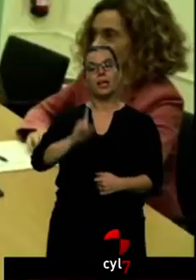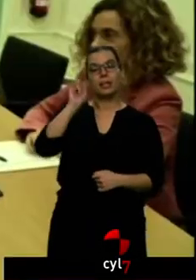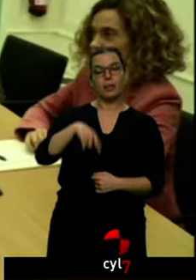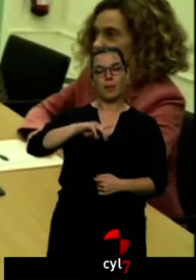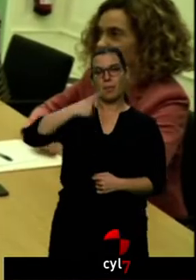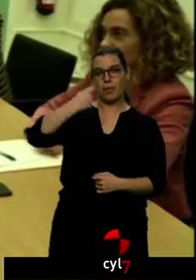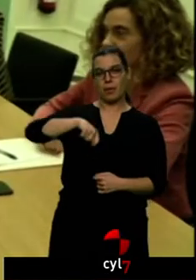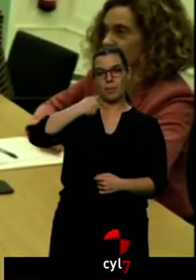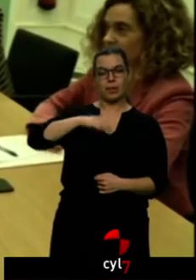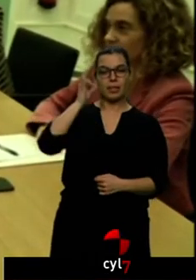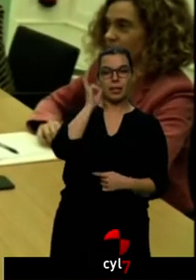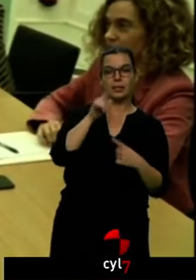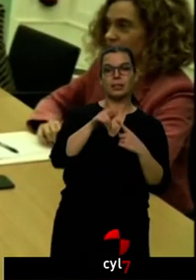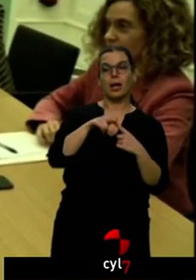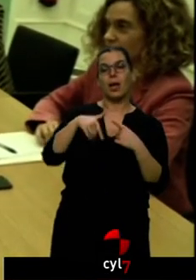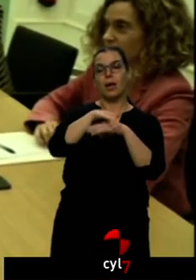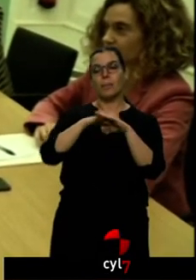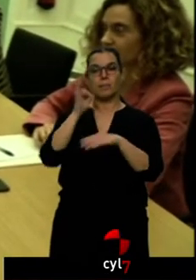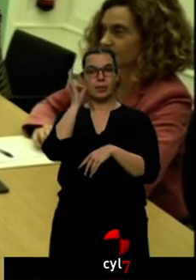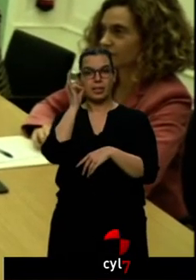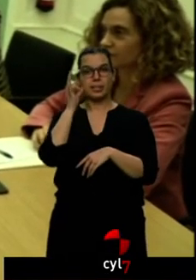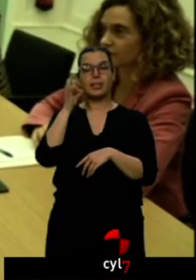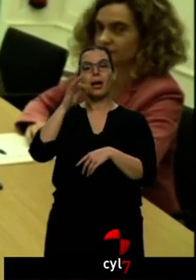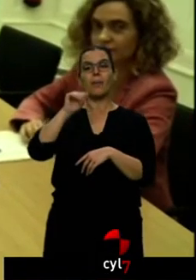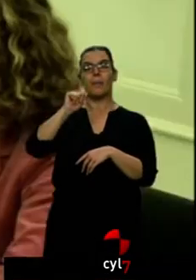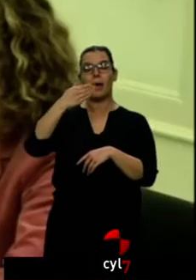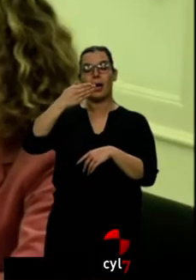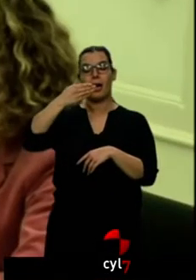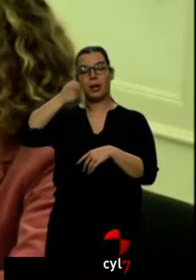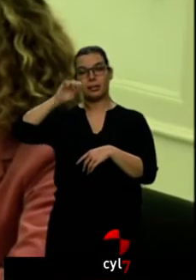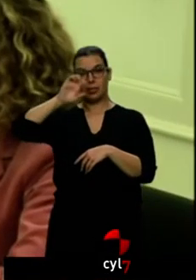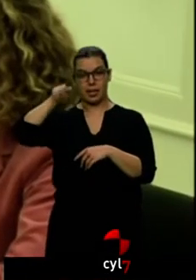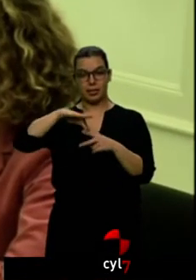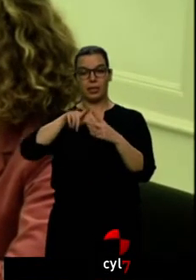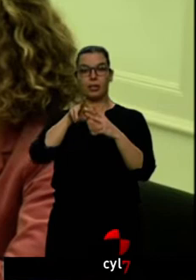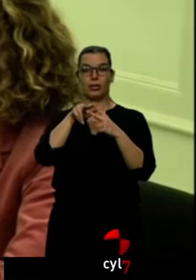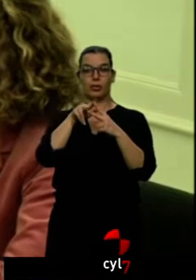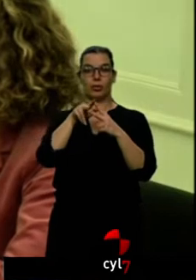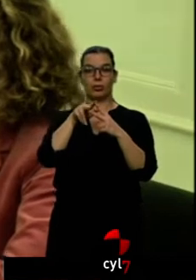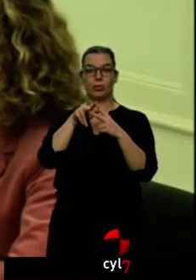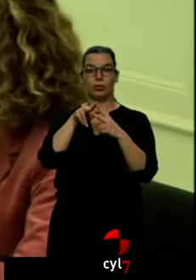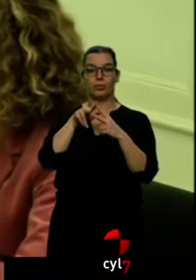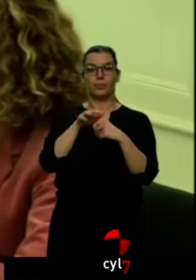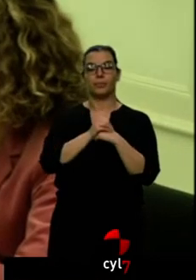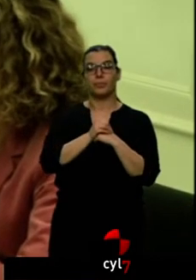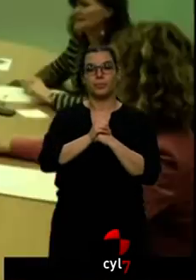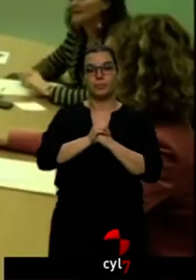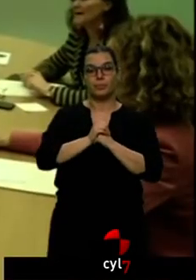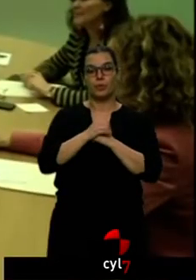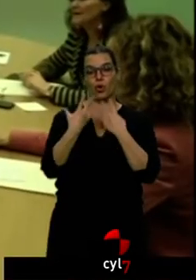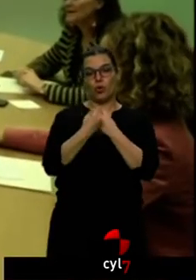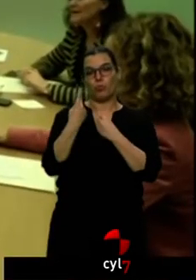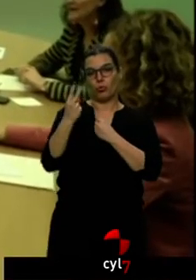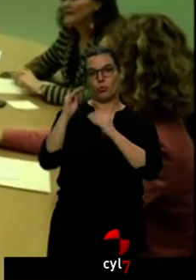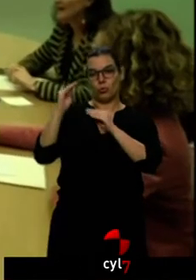la vicepresidenta Carmen Calvo y la ministra Meritxell Batet con el vicepresidente y la consejera de Presidencia de la Generalitat. Ambos